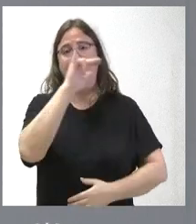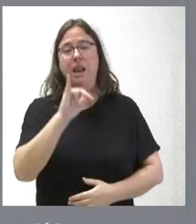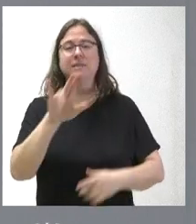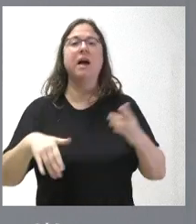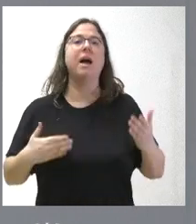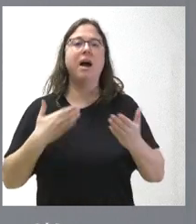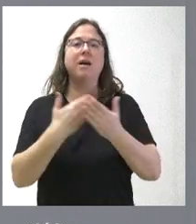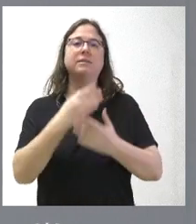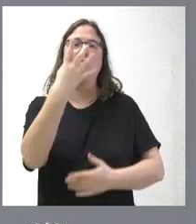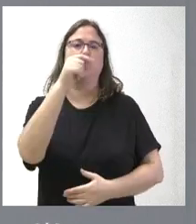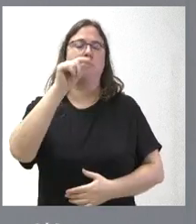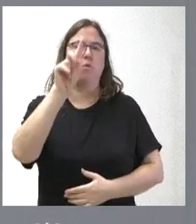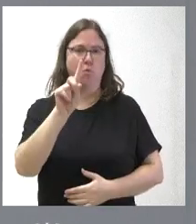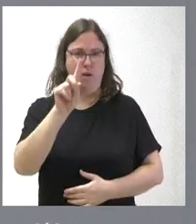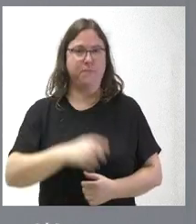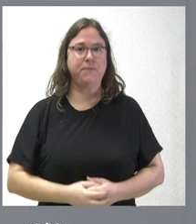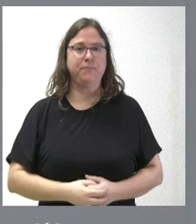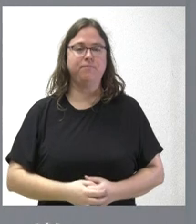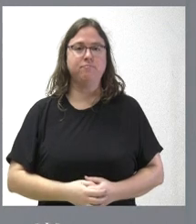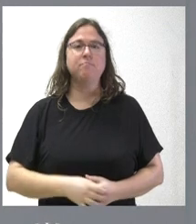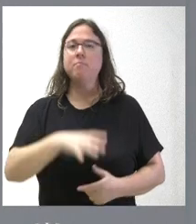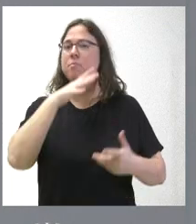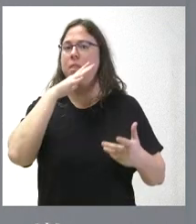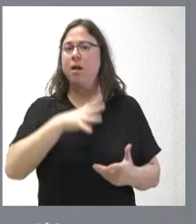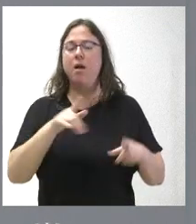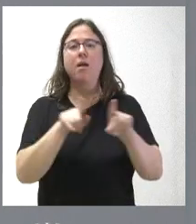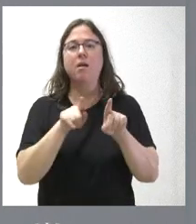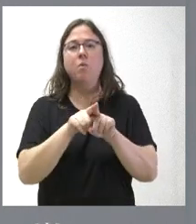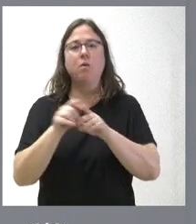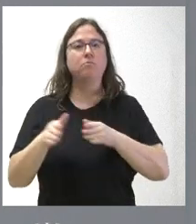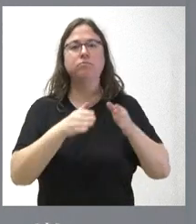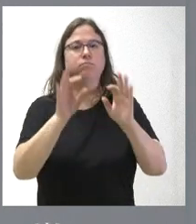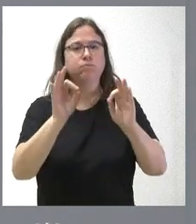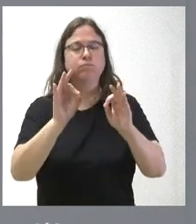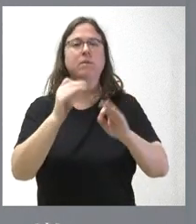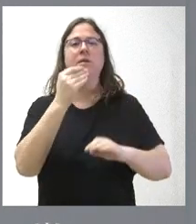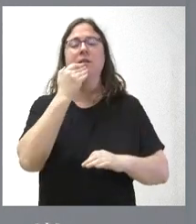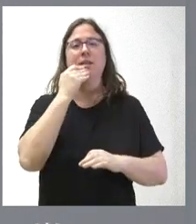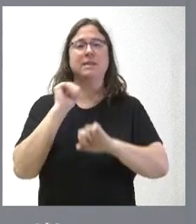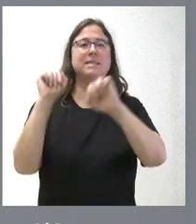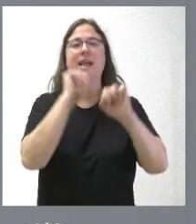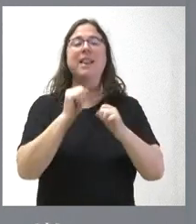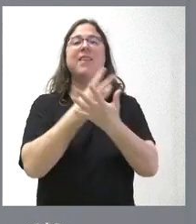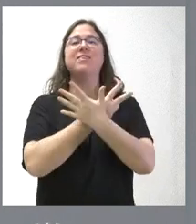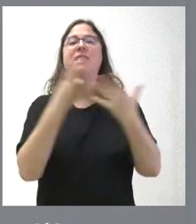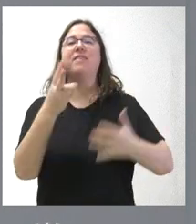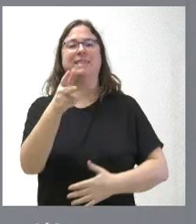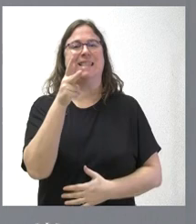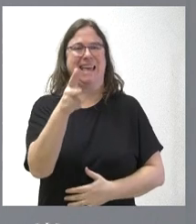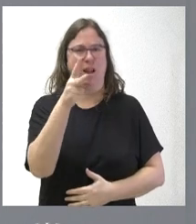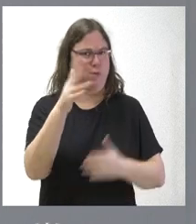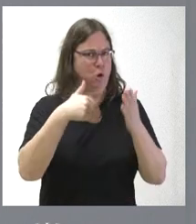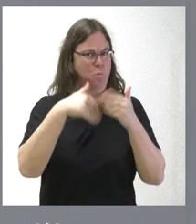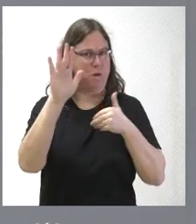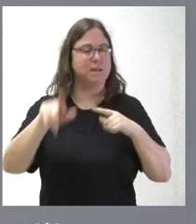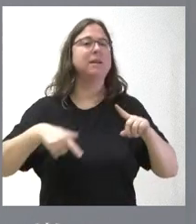4,1 hectáreas. Se actúa sobre la red de caminos con la creación de más de 17 kilómetros de nuevo trazado y el